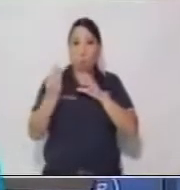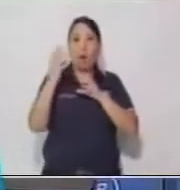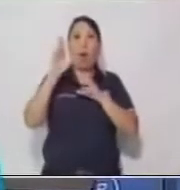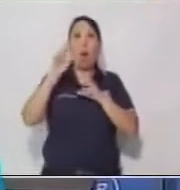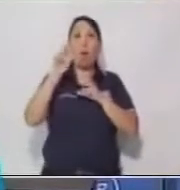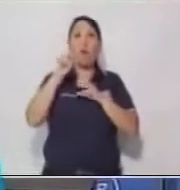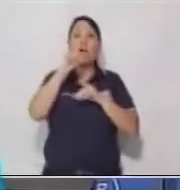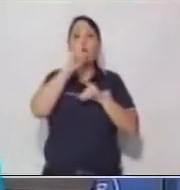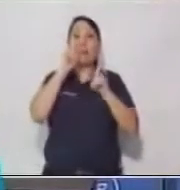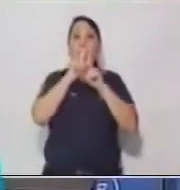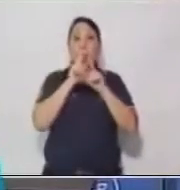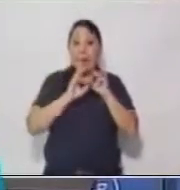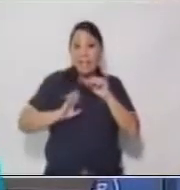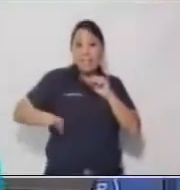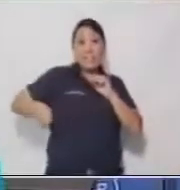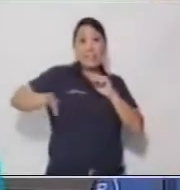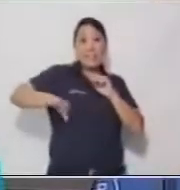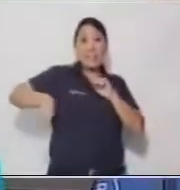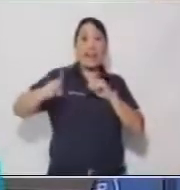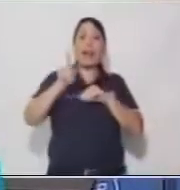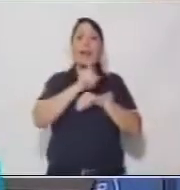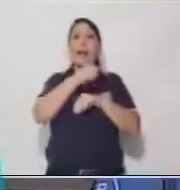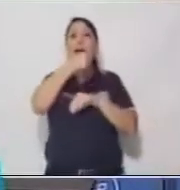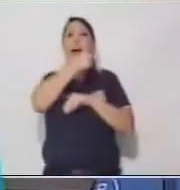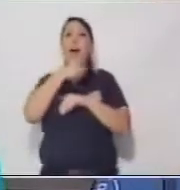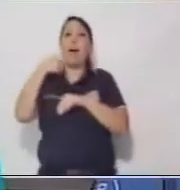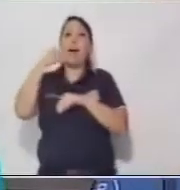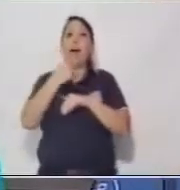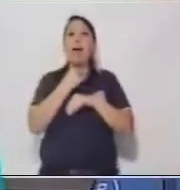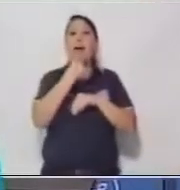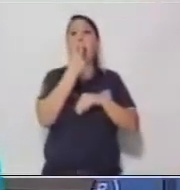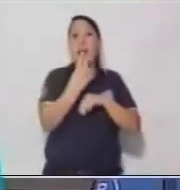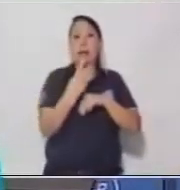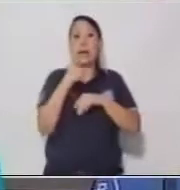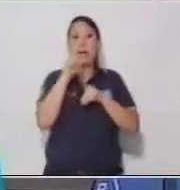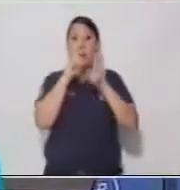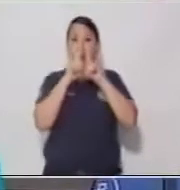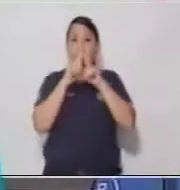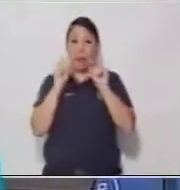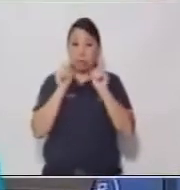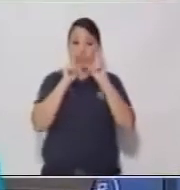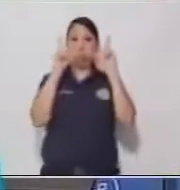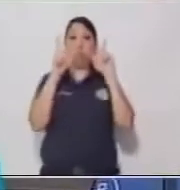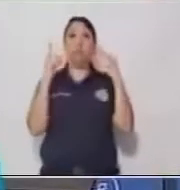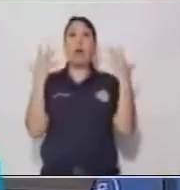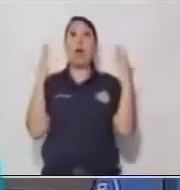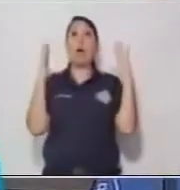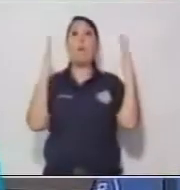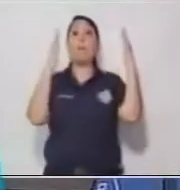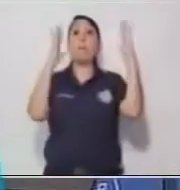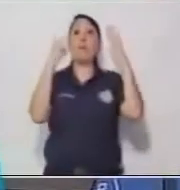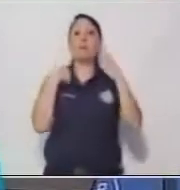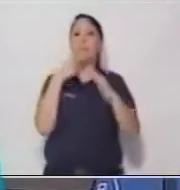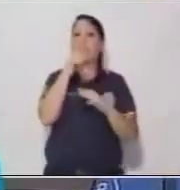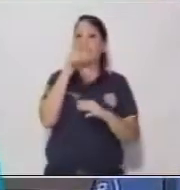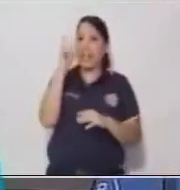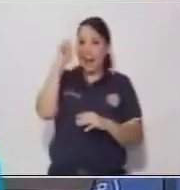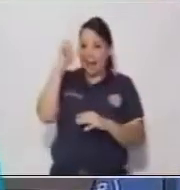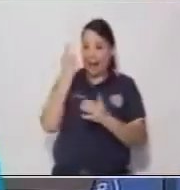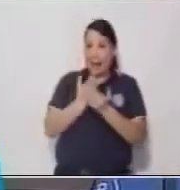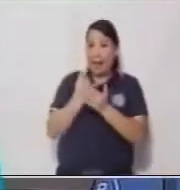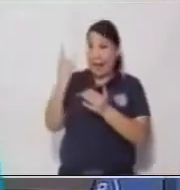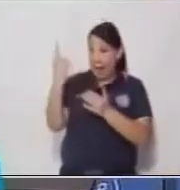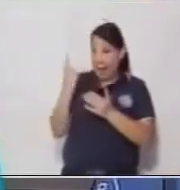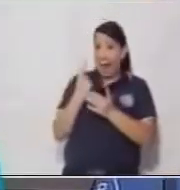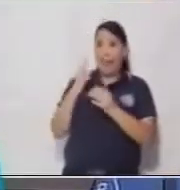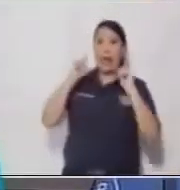nos cantó una canción. Después aparecimos en el bosque. ¿Y qué creen? Apareció Caperucita